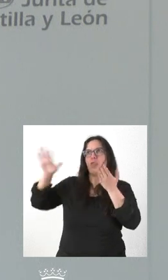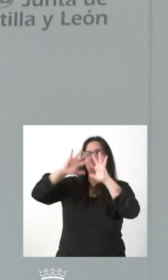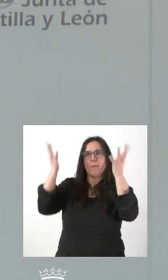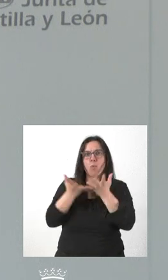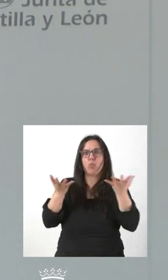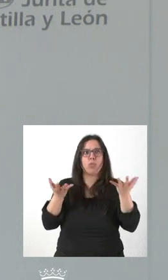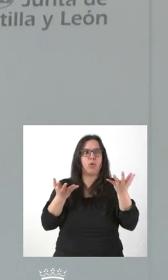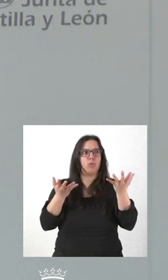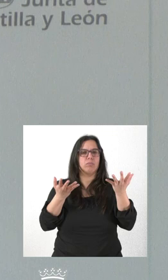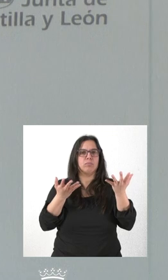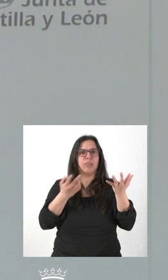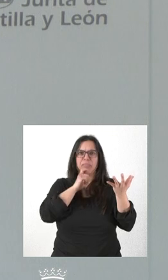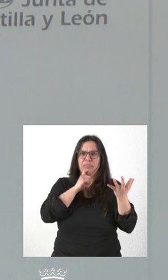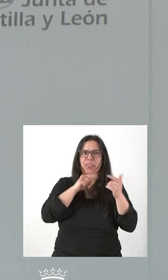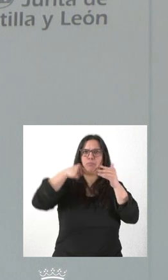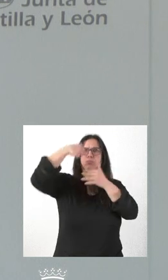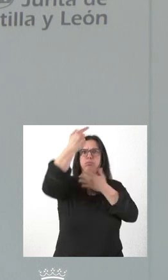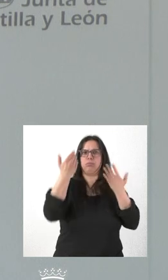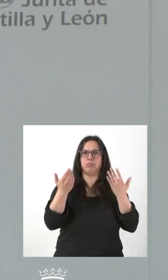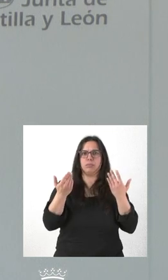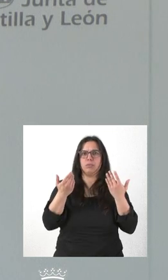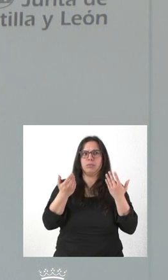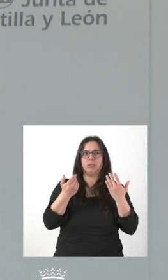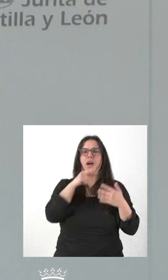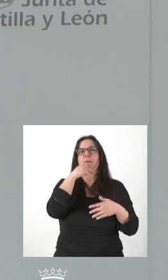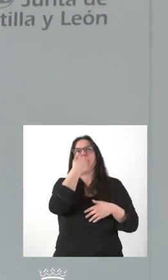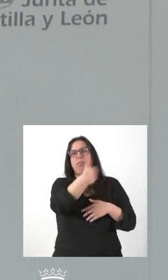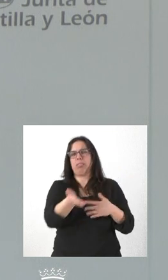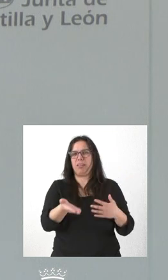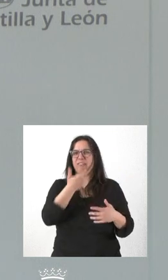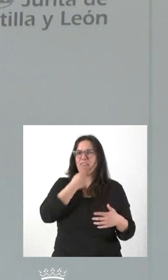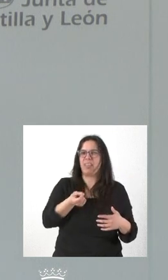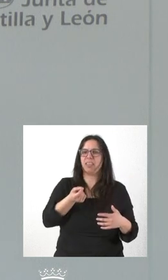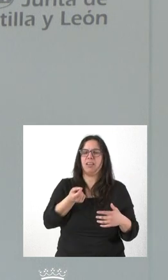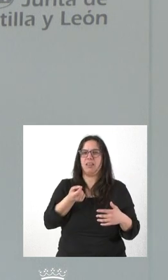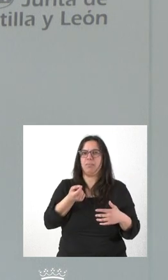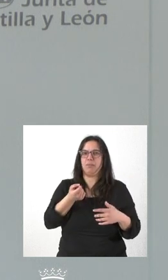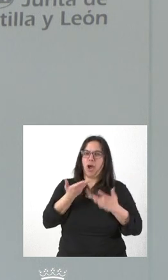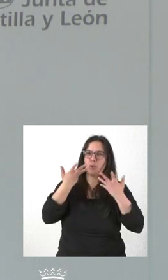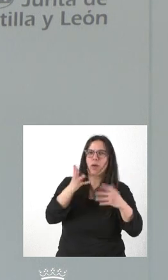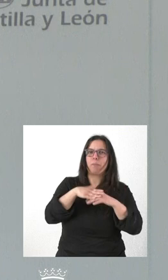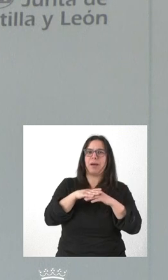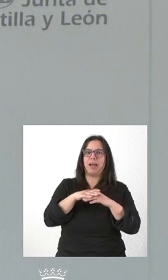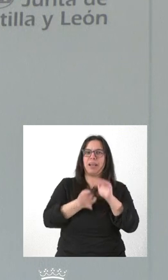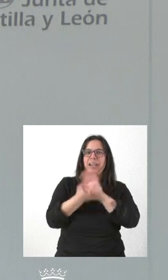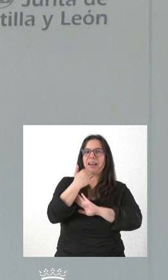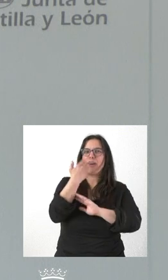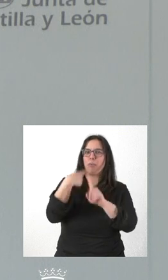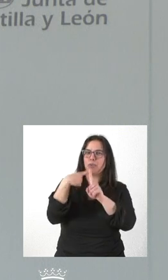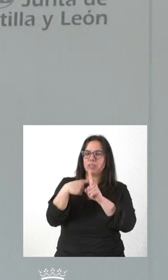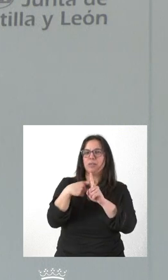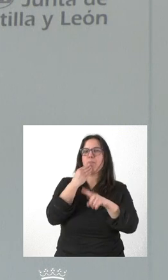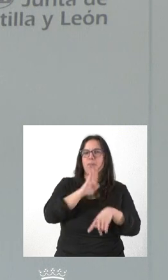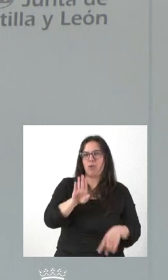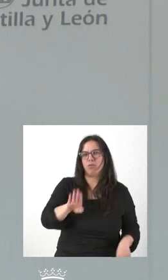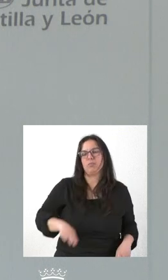mal de ellos. Y a veces lo difícil es contribuir a hacer algo positivo por esta tierra y nosotros lo hacemos en la medida de lo que somos